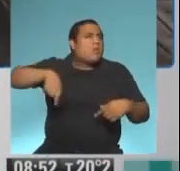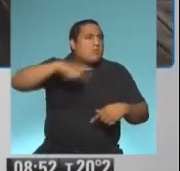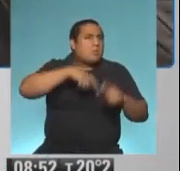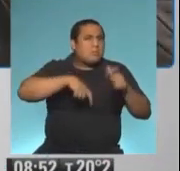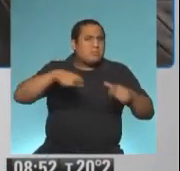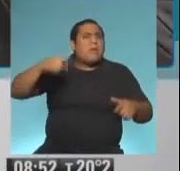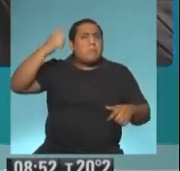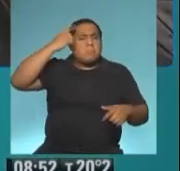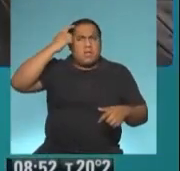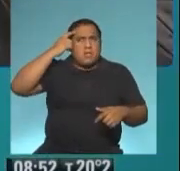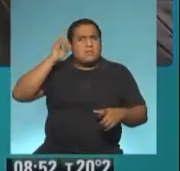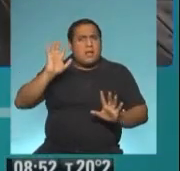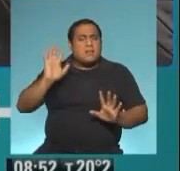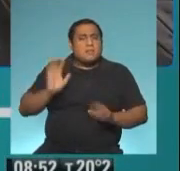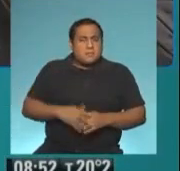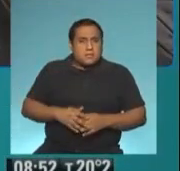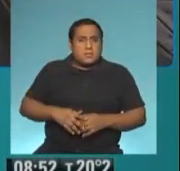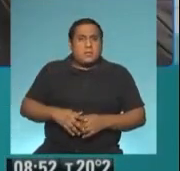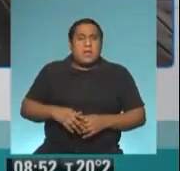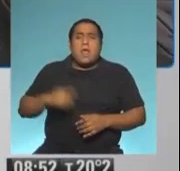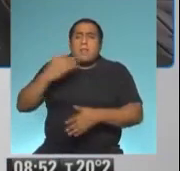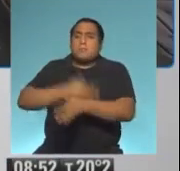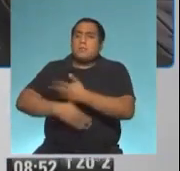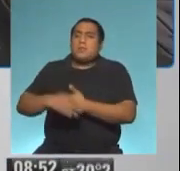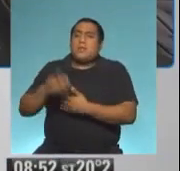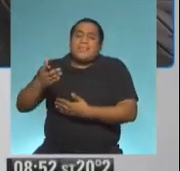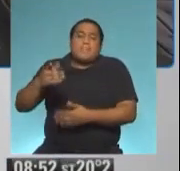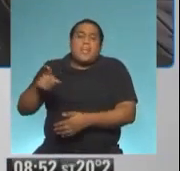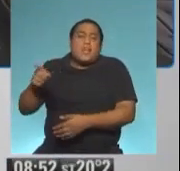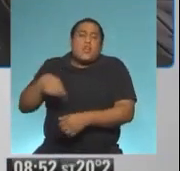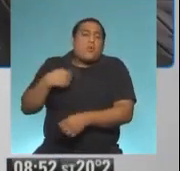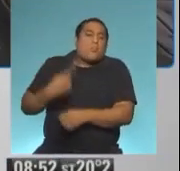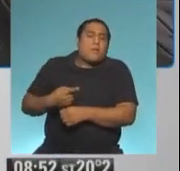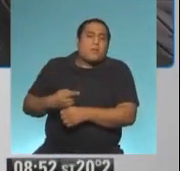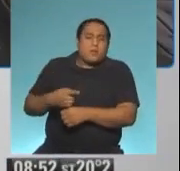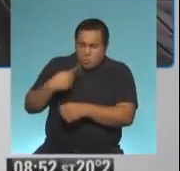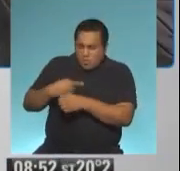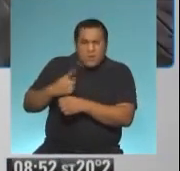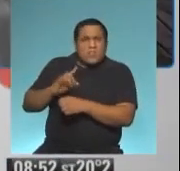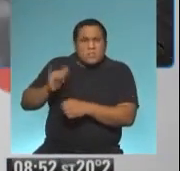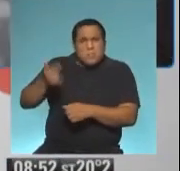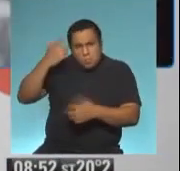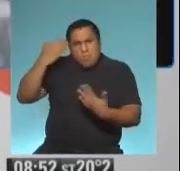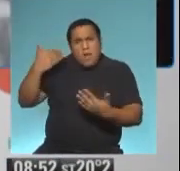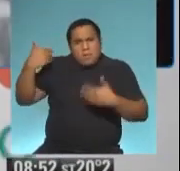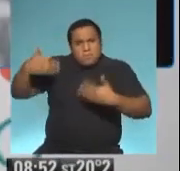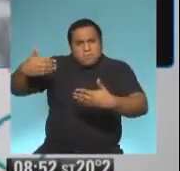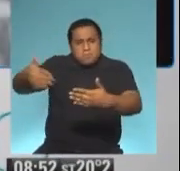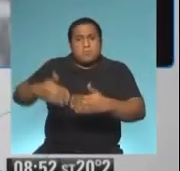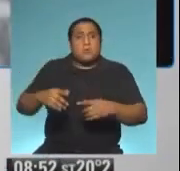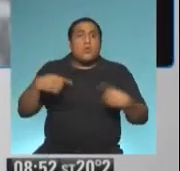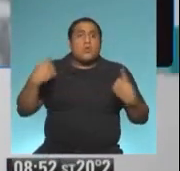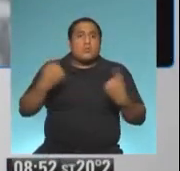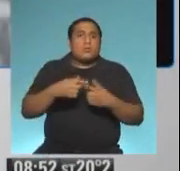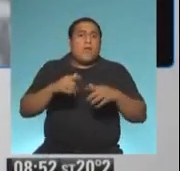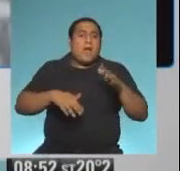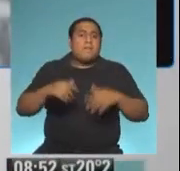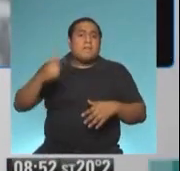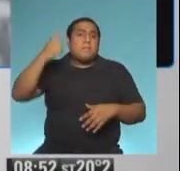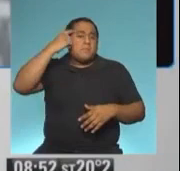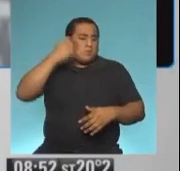que empezar a ver estas cosas. quizás hay otras discapacidades que son emocionales, que tenemos el resto de los que no creemos tener